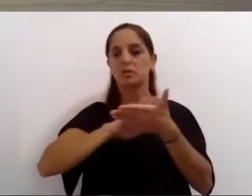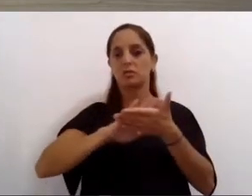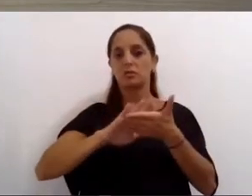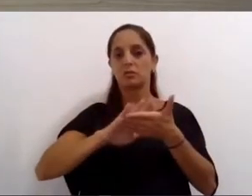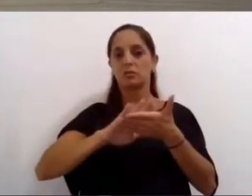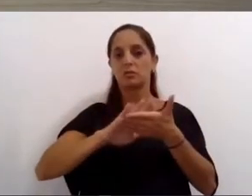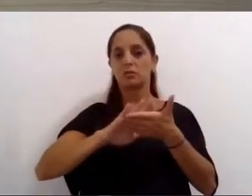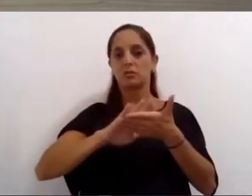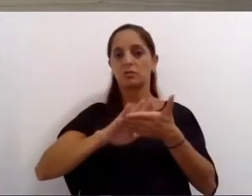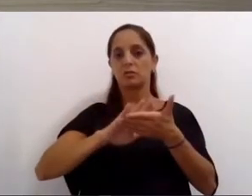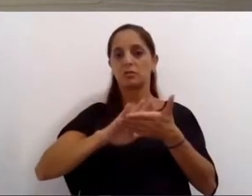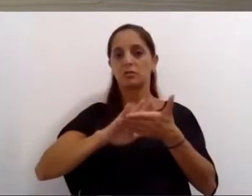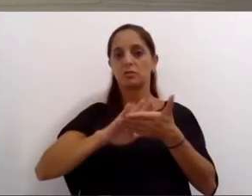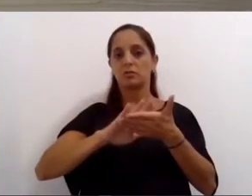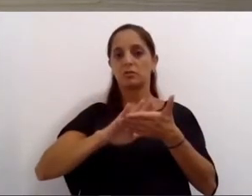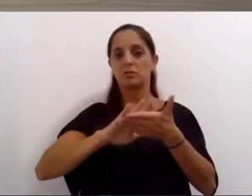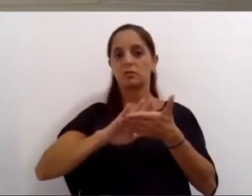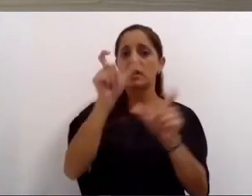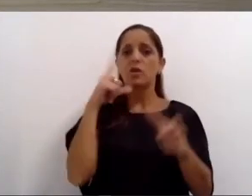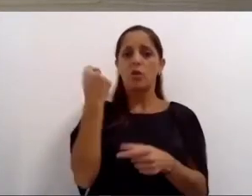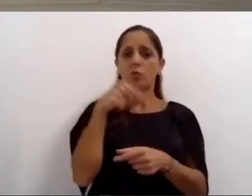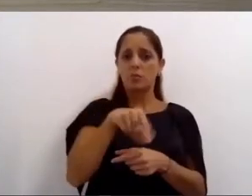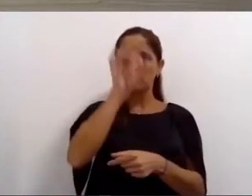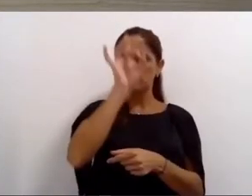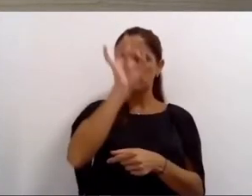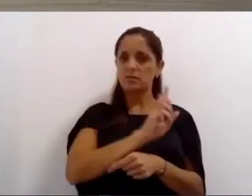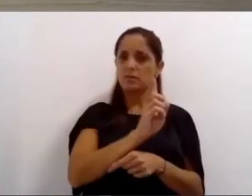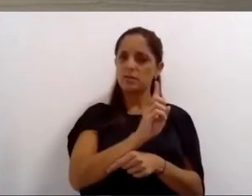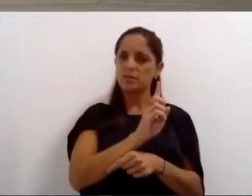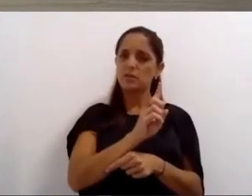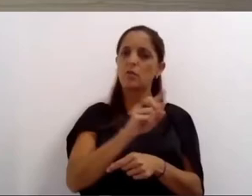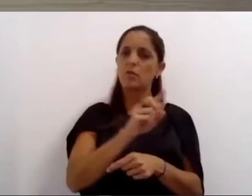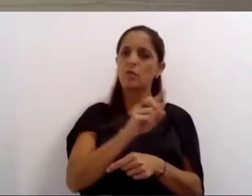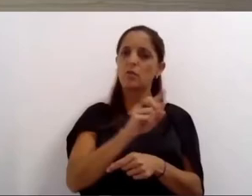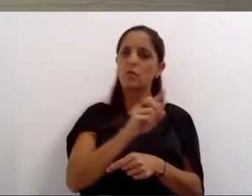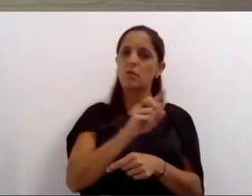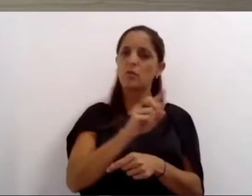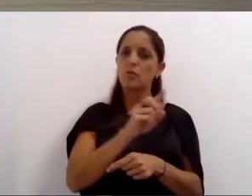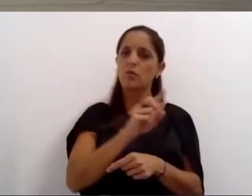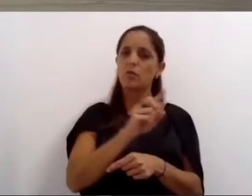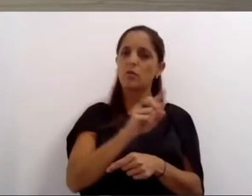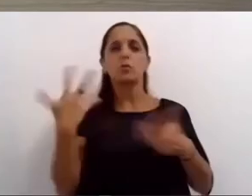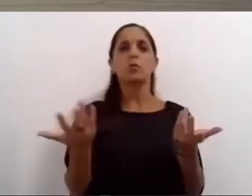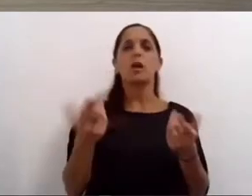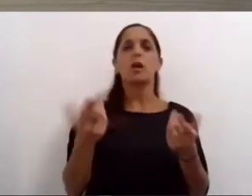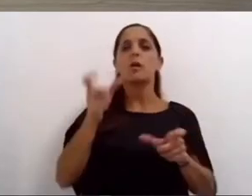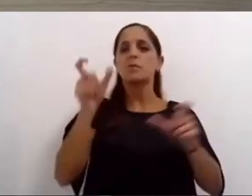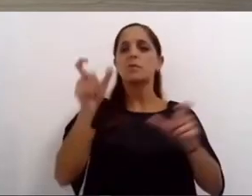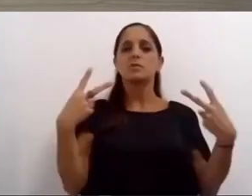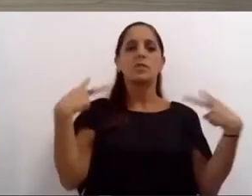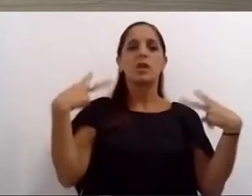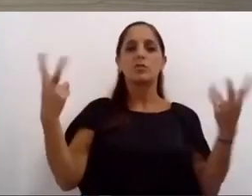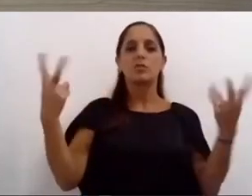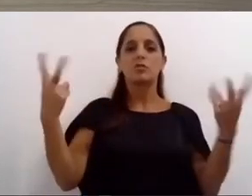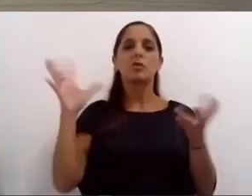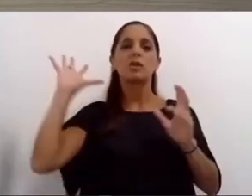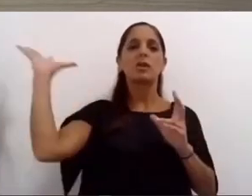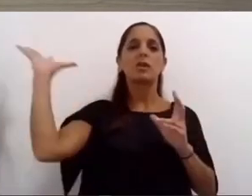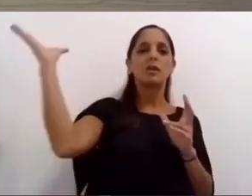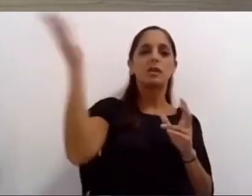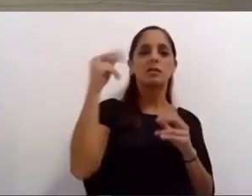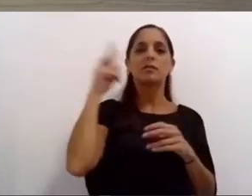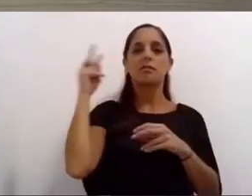rosarinos es también un faro empresarial productivo turístico y cultural que atrae a cientos de miles de personas de la región